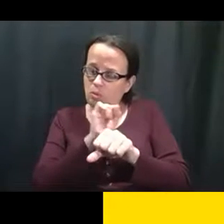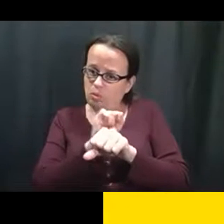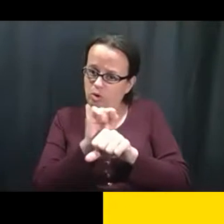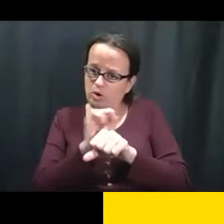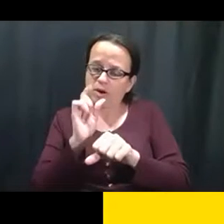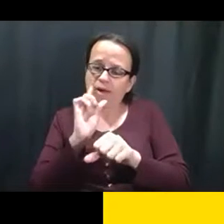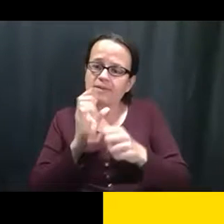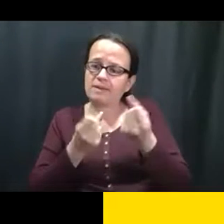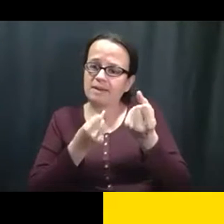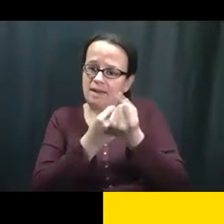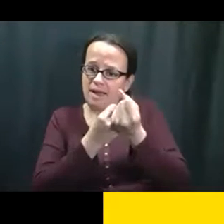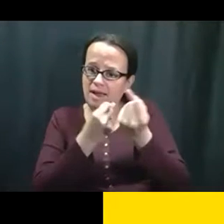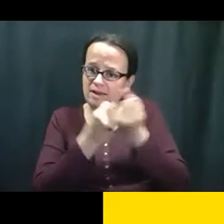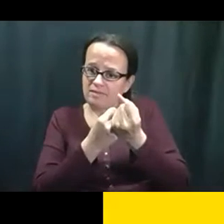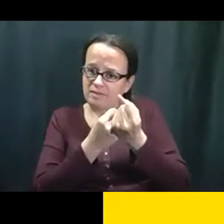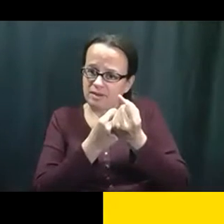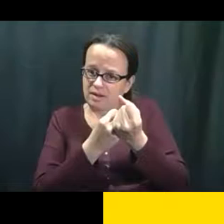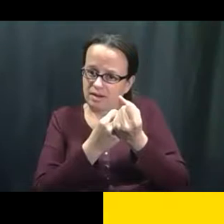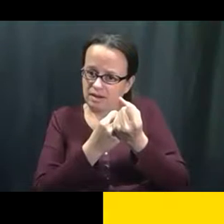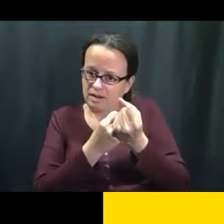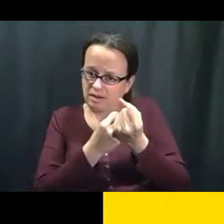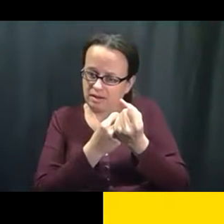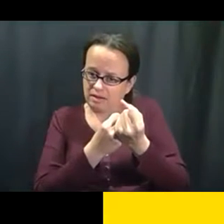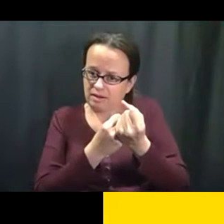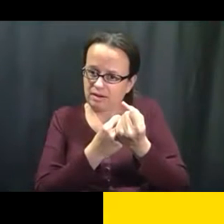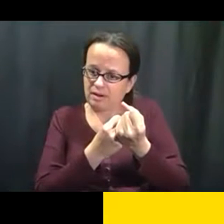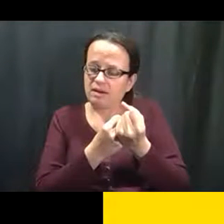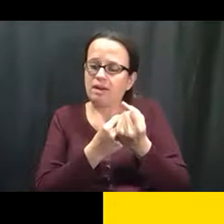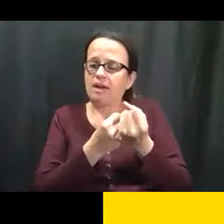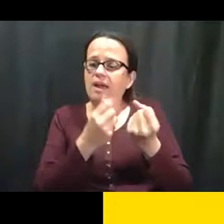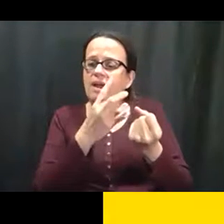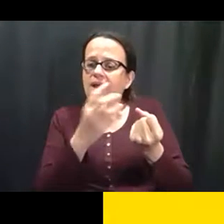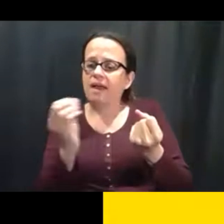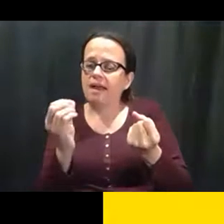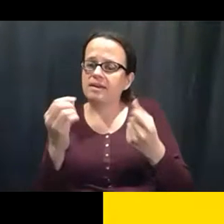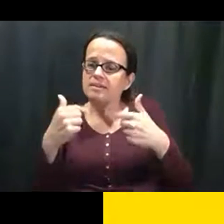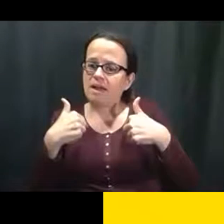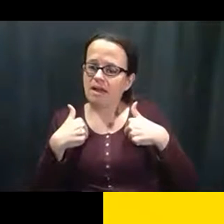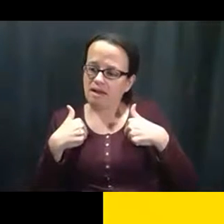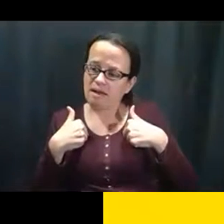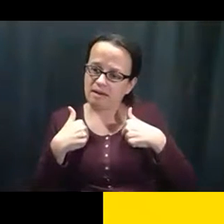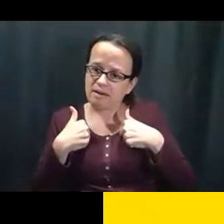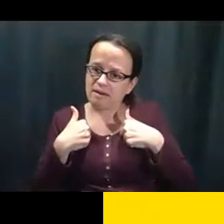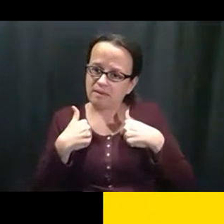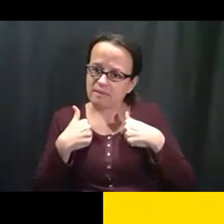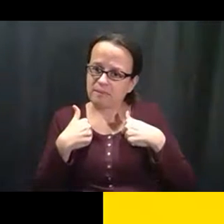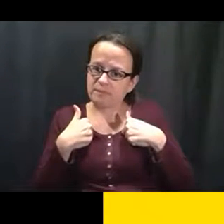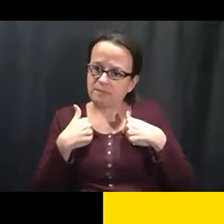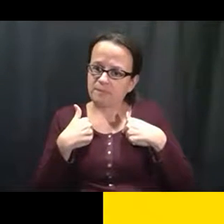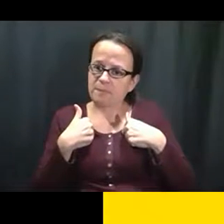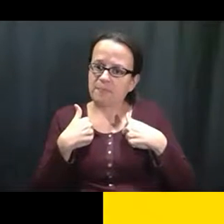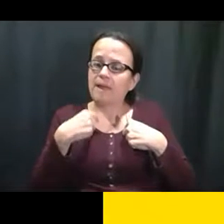Yo tengo el derecho de defender para, por, por mí misma, para recibir